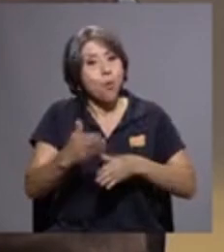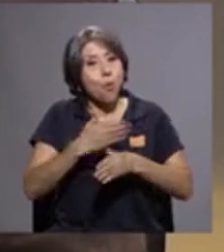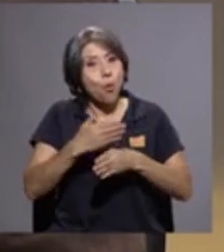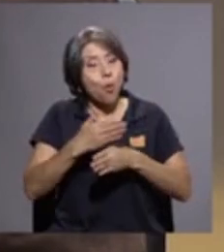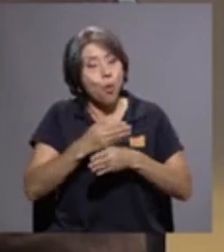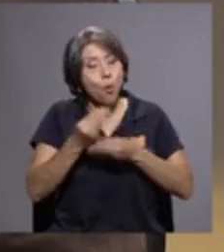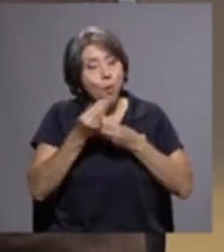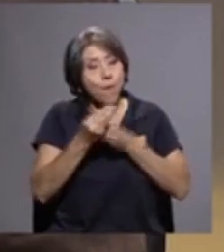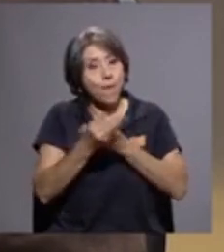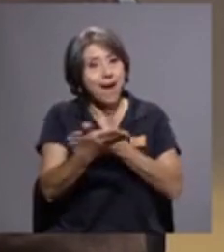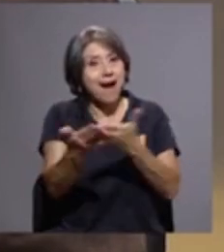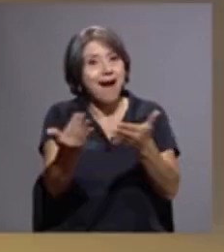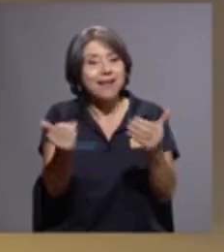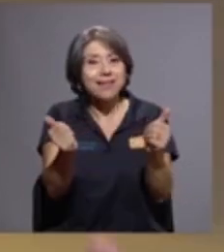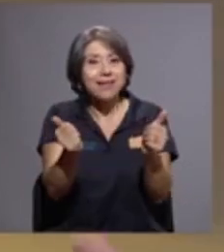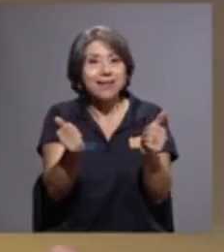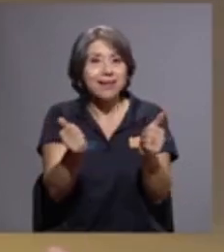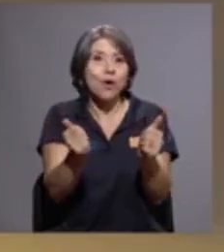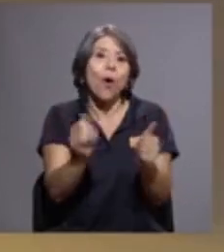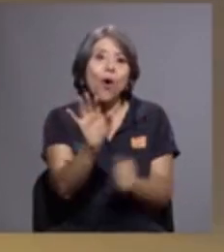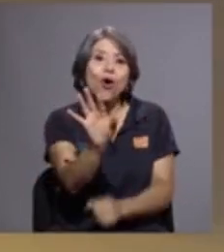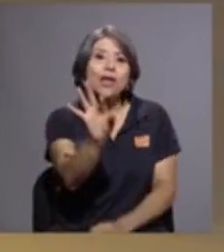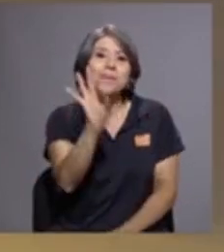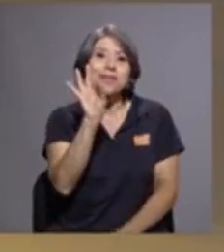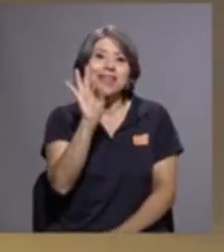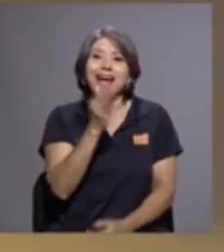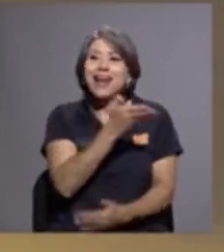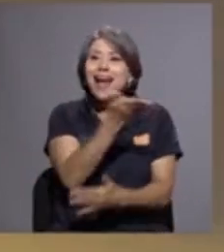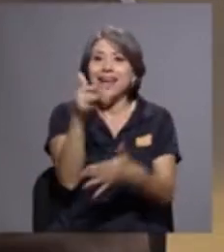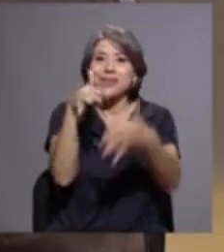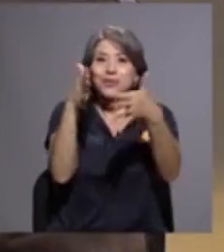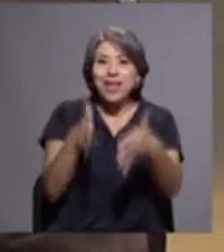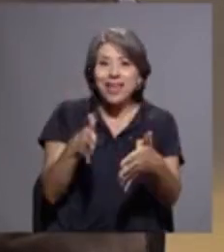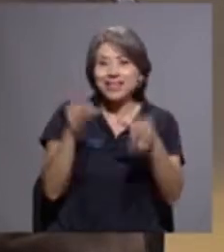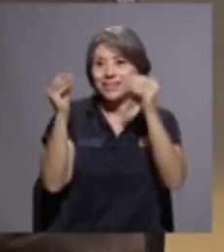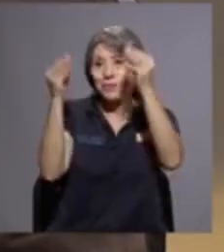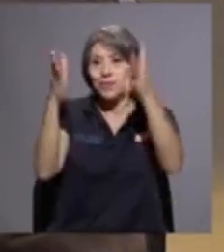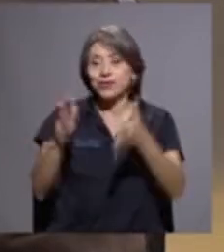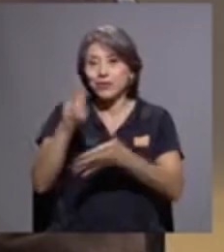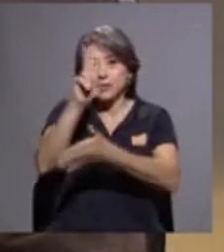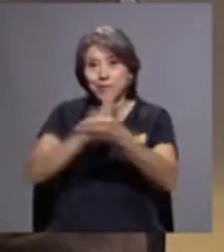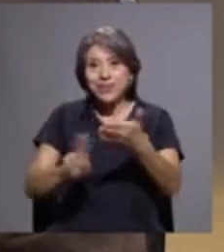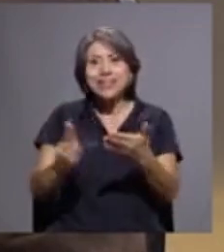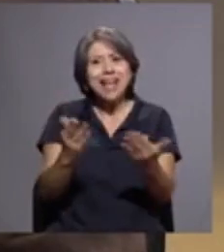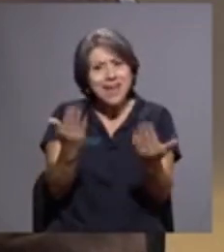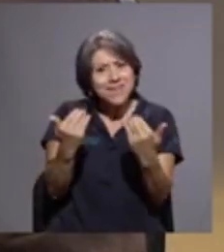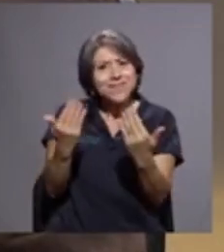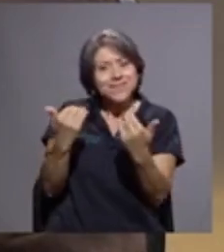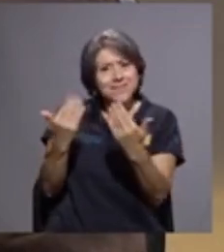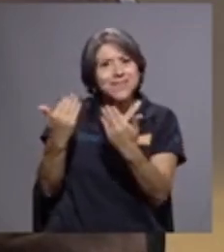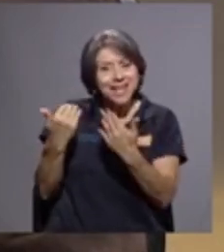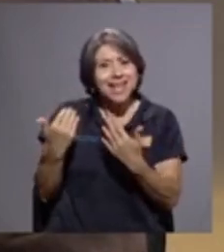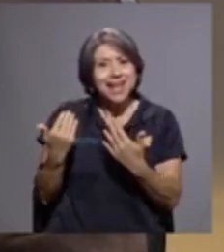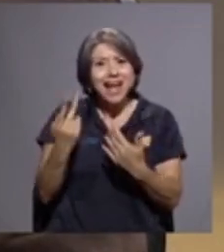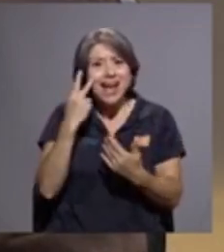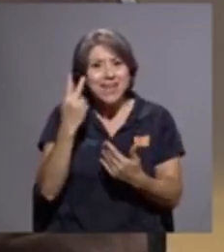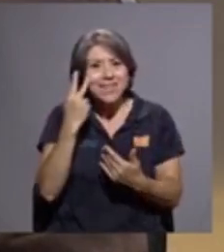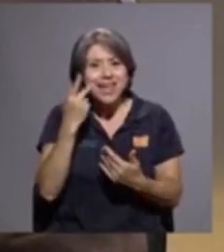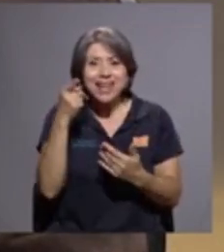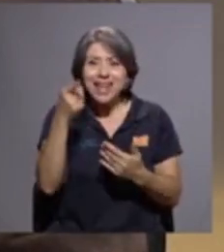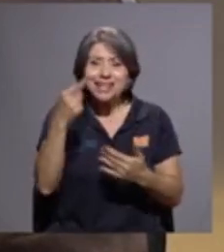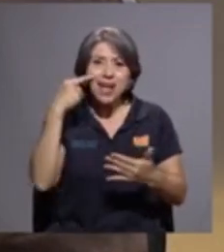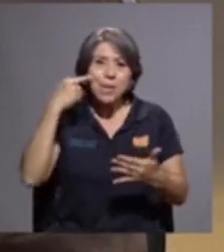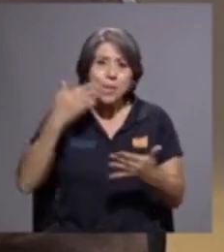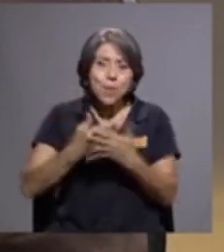o de invitar a los estudiantes y profesores universitarios a que vengan a ver esta